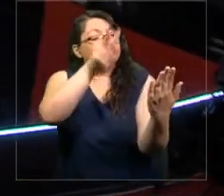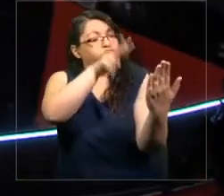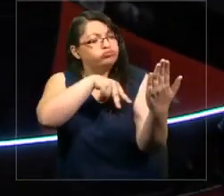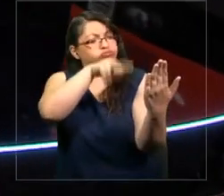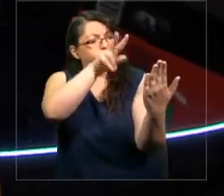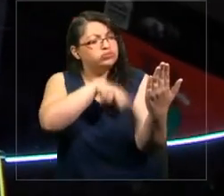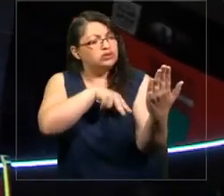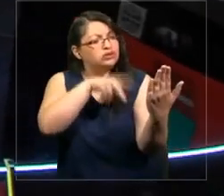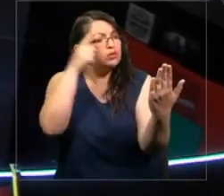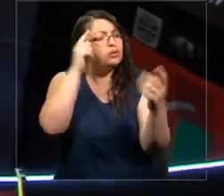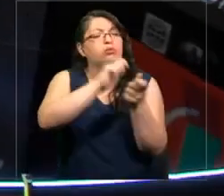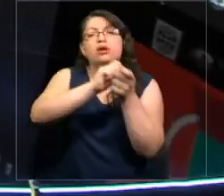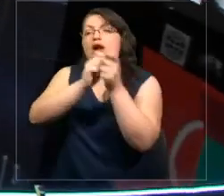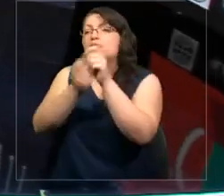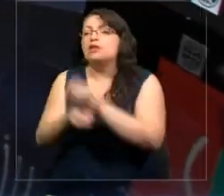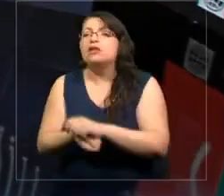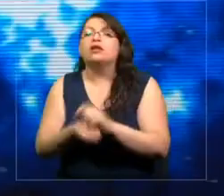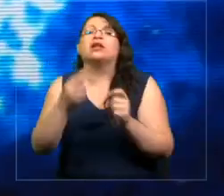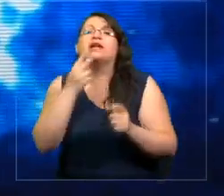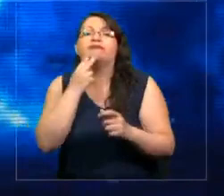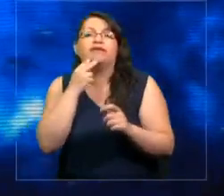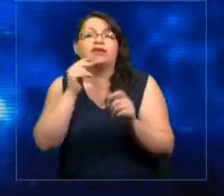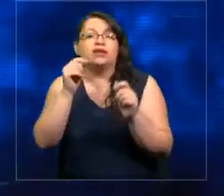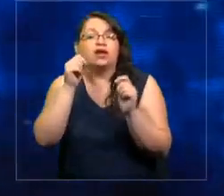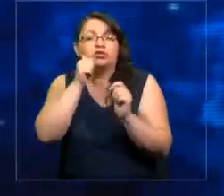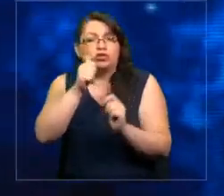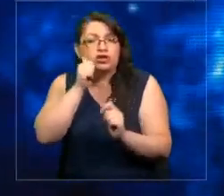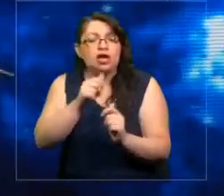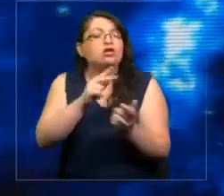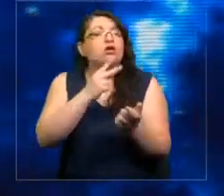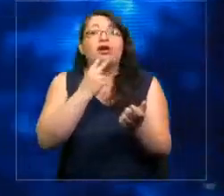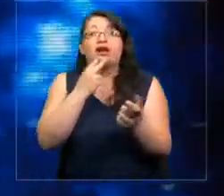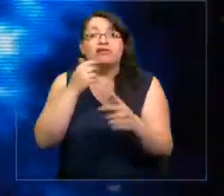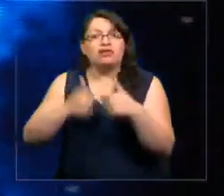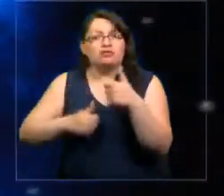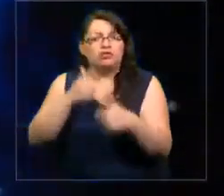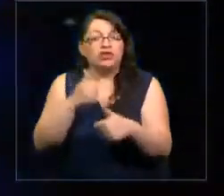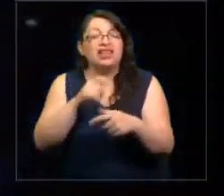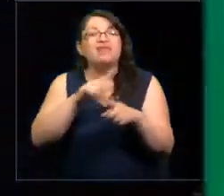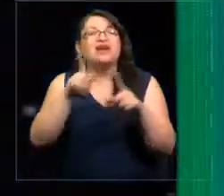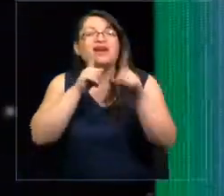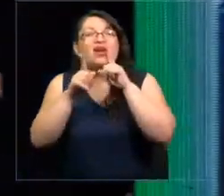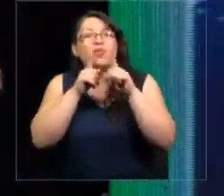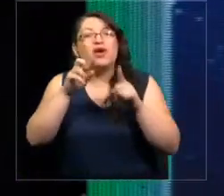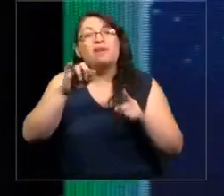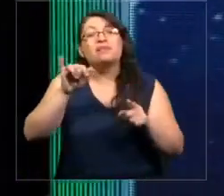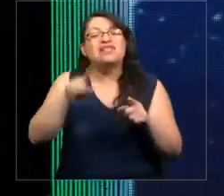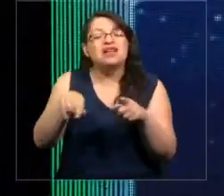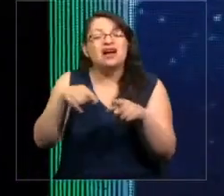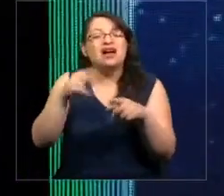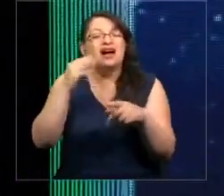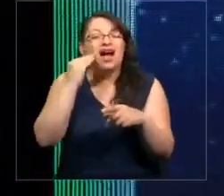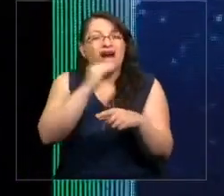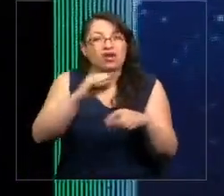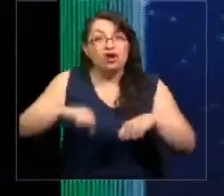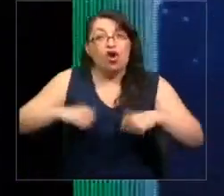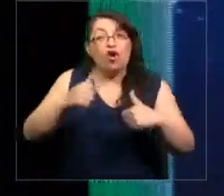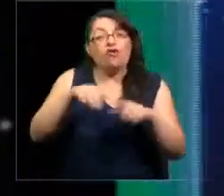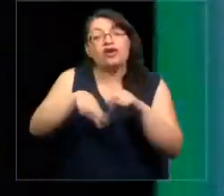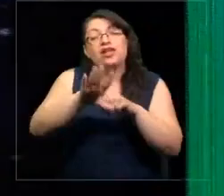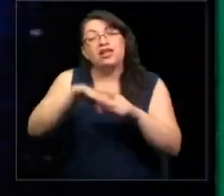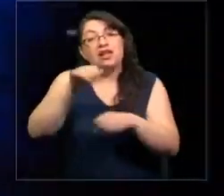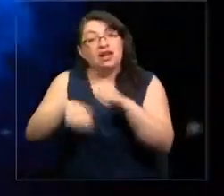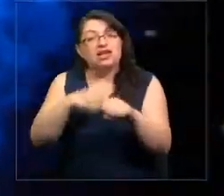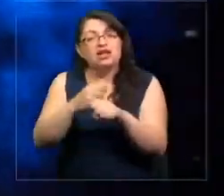para la vida cotidiana o la vida profesional. Y datos más recientes de la prueba PISA, esa que se aplica a los jóvenes de 15 años, publicados hace pocas